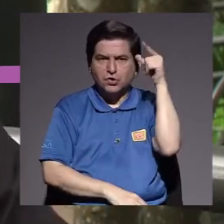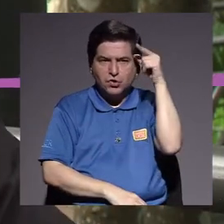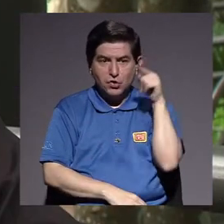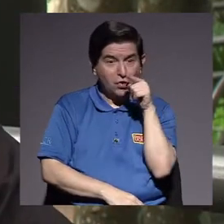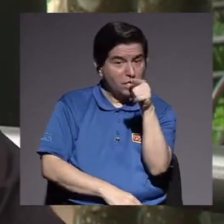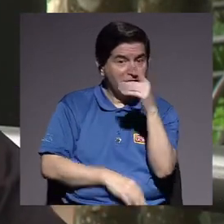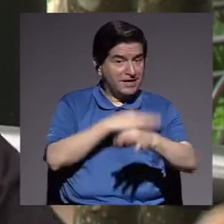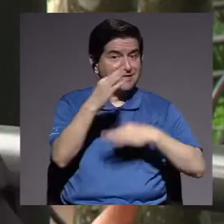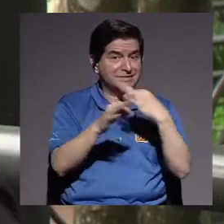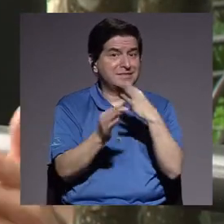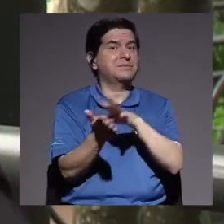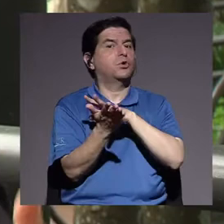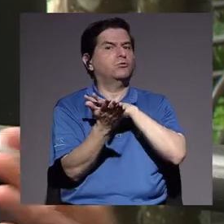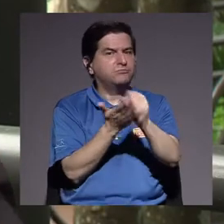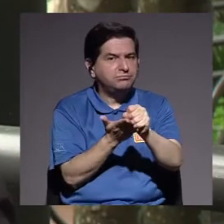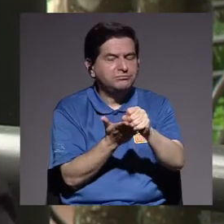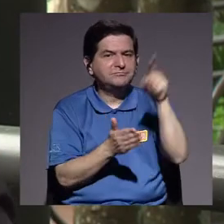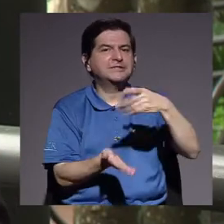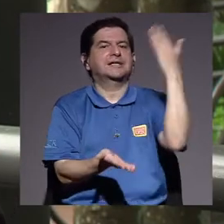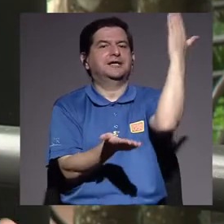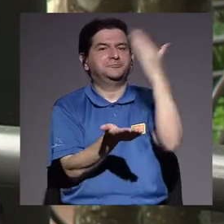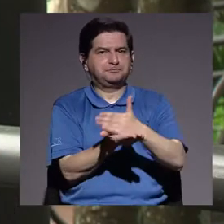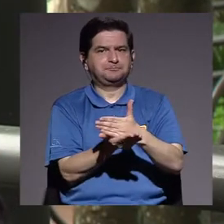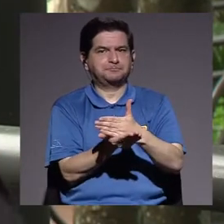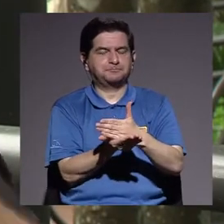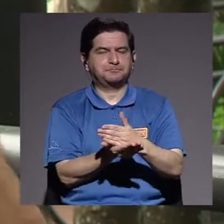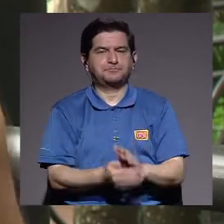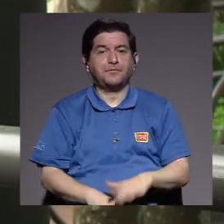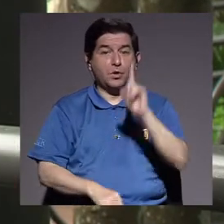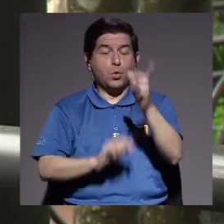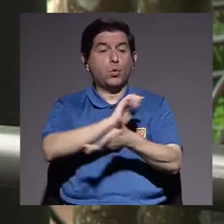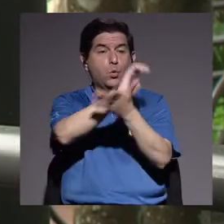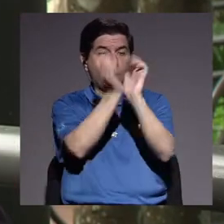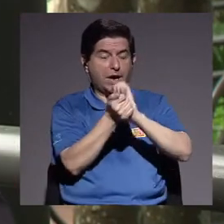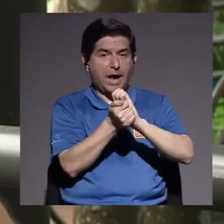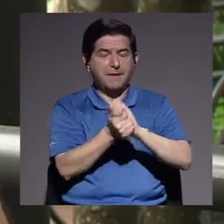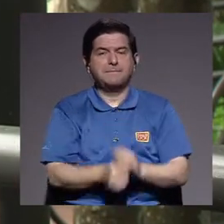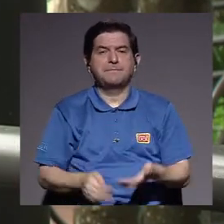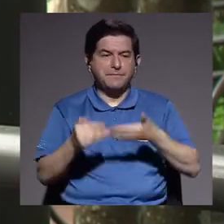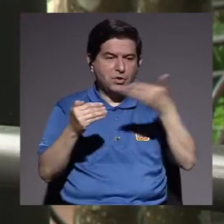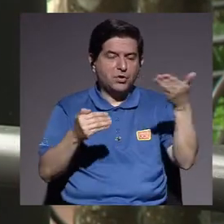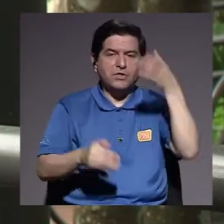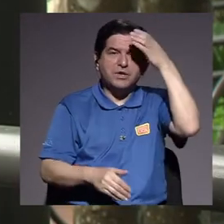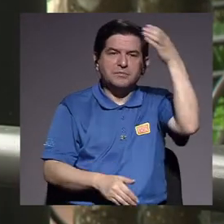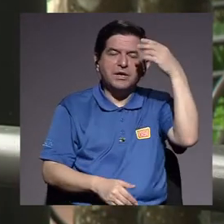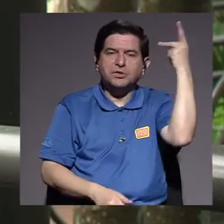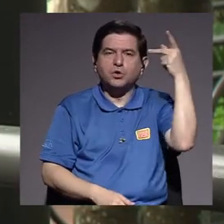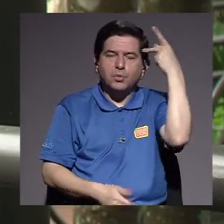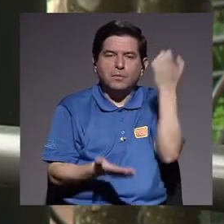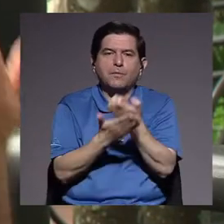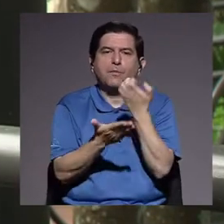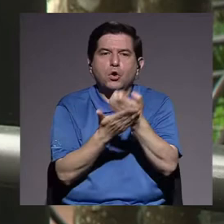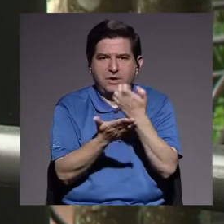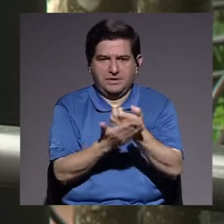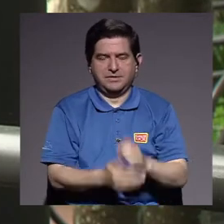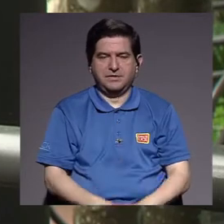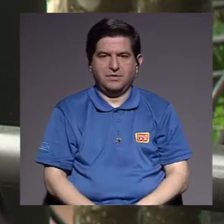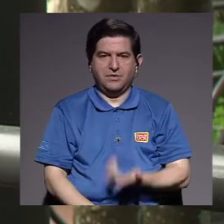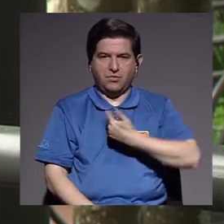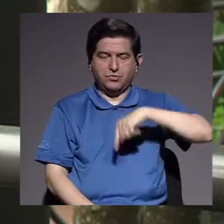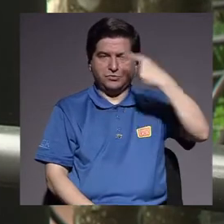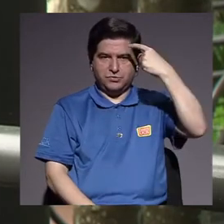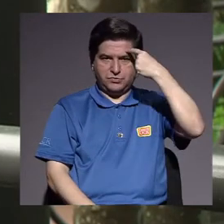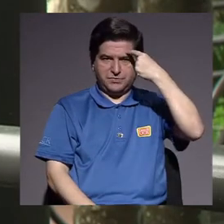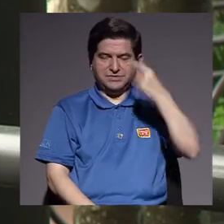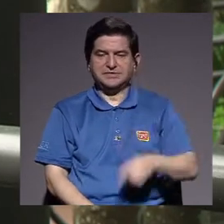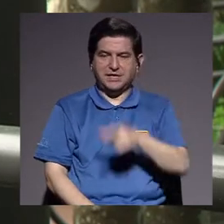muy destructiva y tiene que ser detenida, digamos. Aquí supone una transformación de los elementos culturales, políticos y económicos, por los cuales nos pensamos